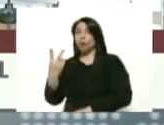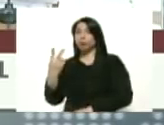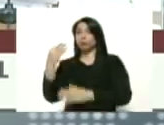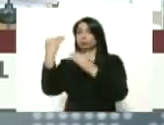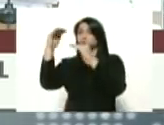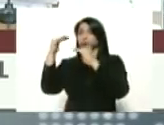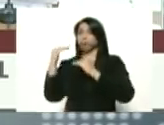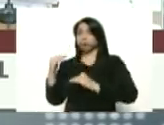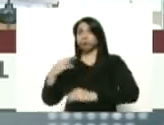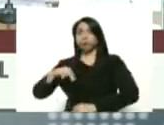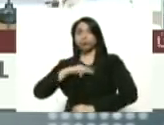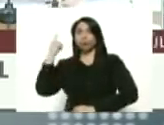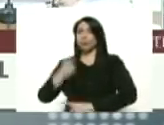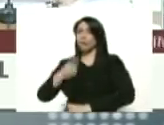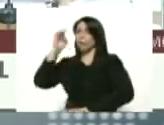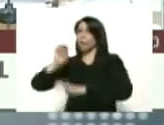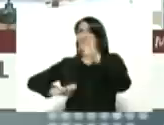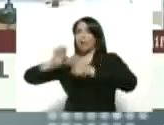debemos evaluar.